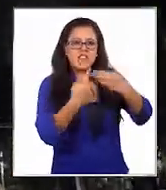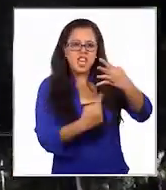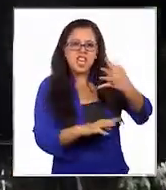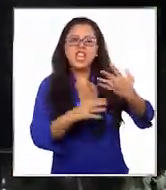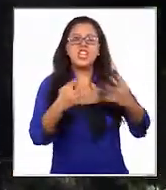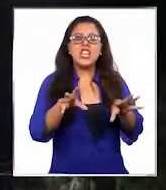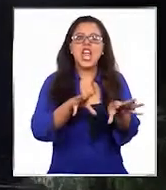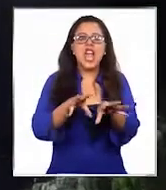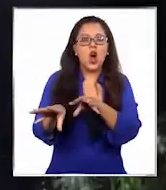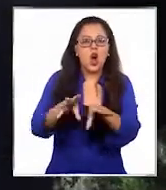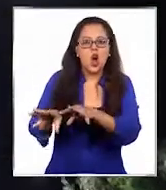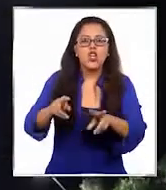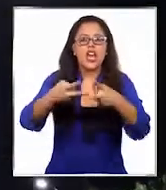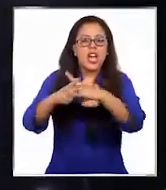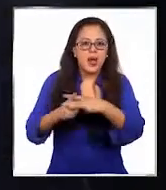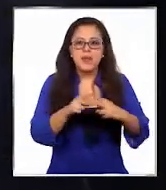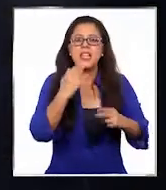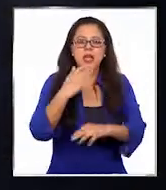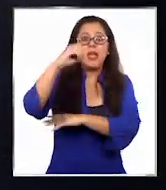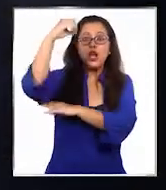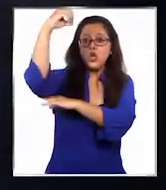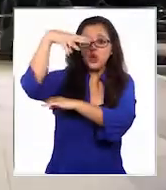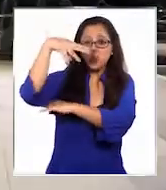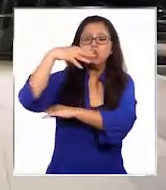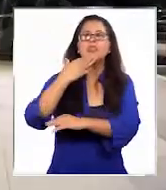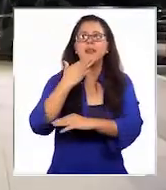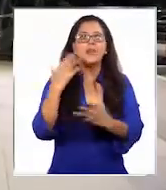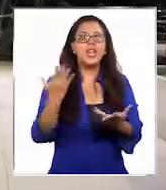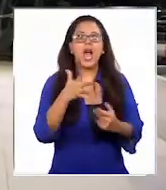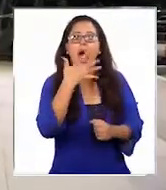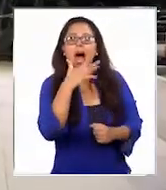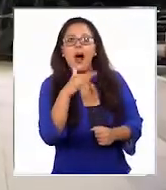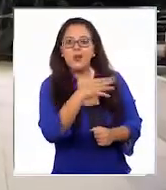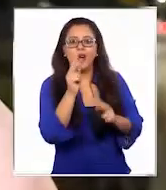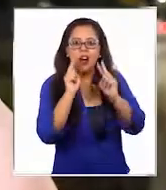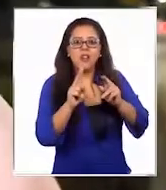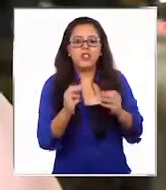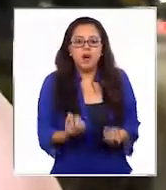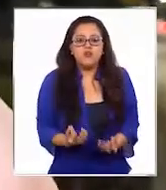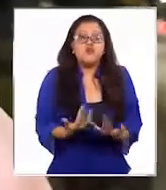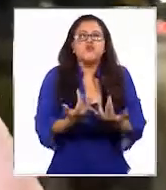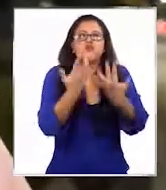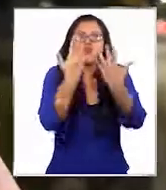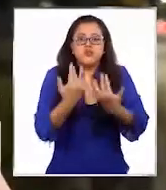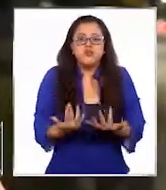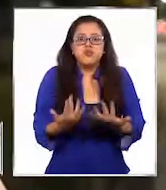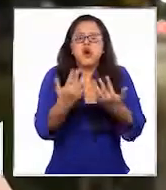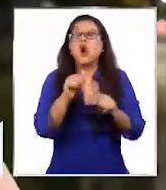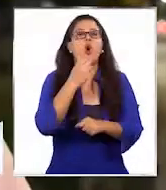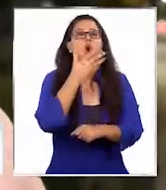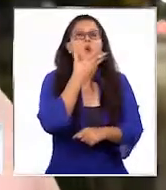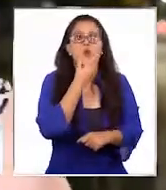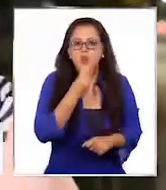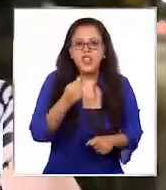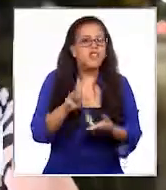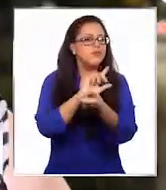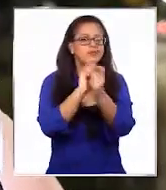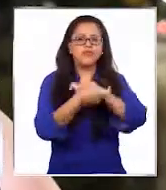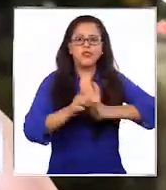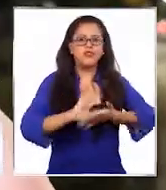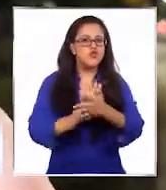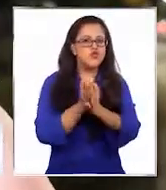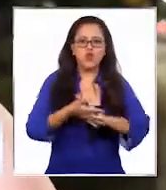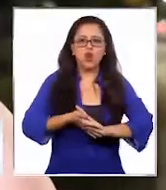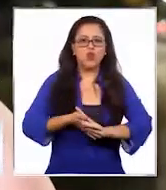adoquines, bancas, nuevas luminarias y una mejorada fuente de agua. Muy lindo, le cambiaron todo el aspecto